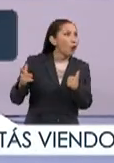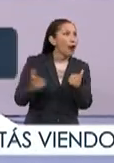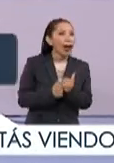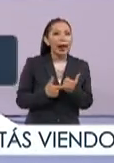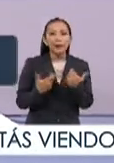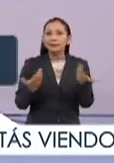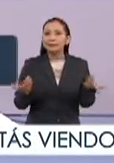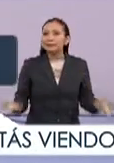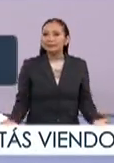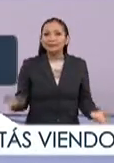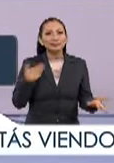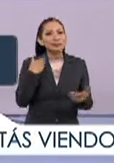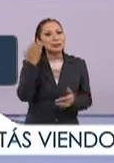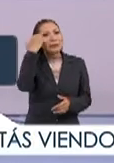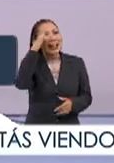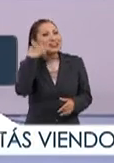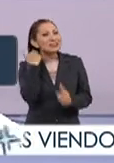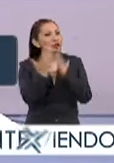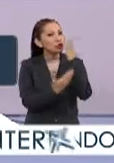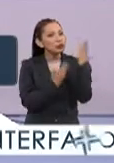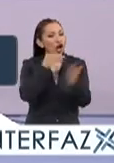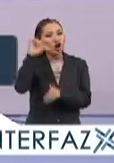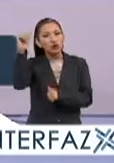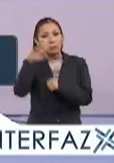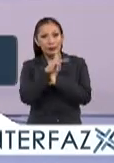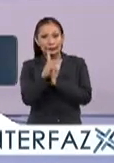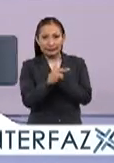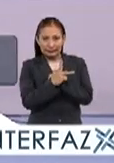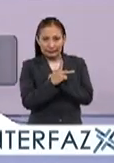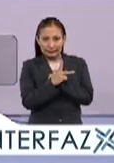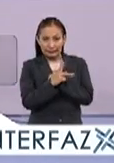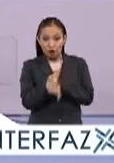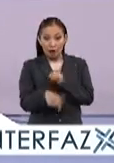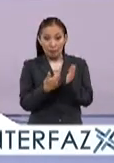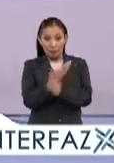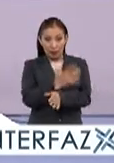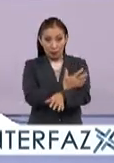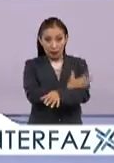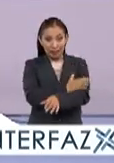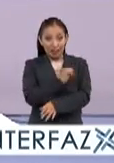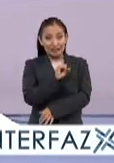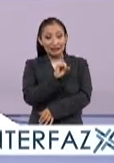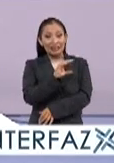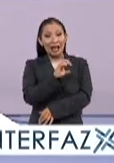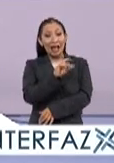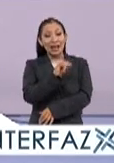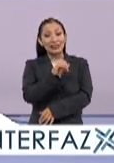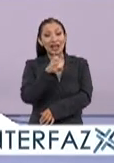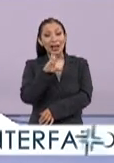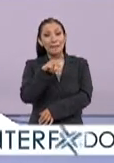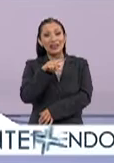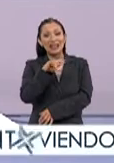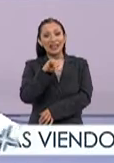experiencia académica en el mundo. En esta mañana nos acompaña Scarlett Emiret Torrescano García,